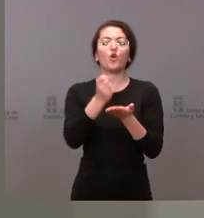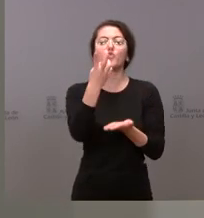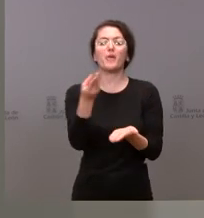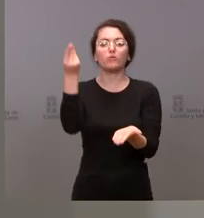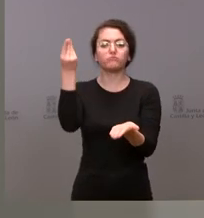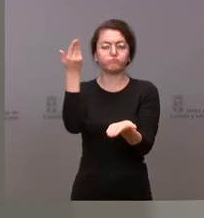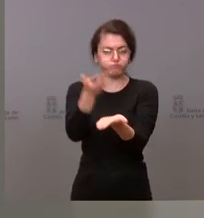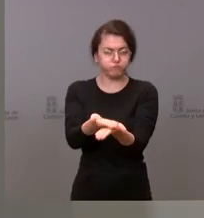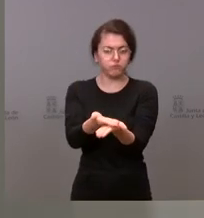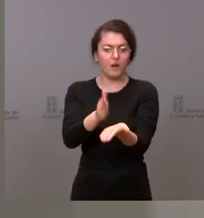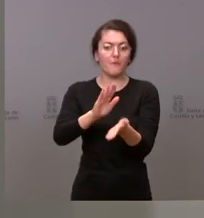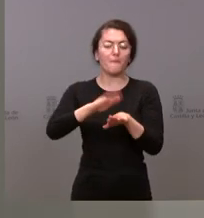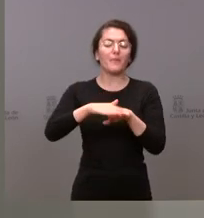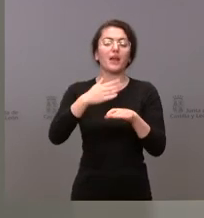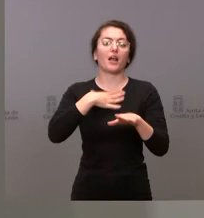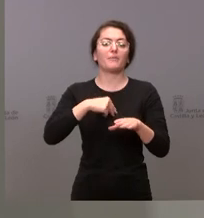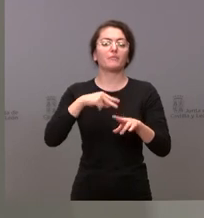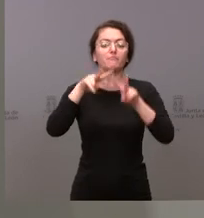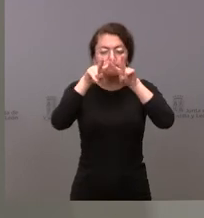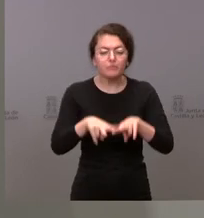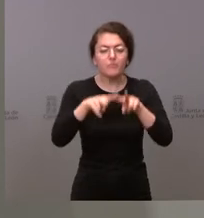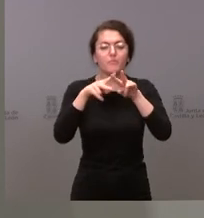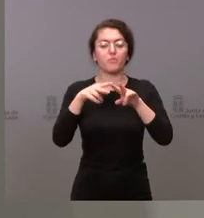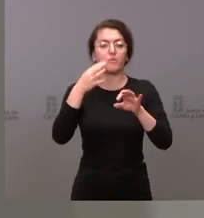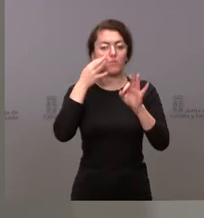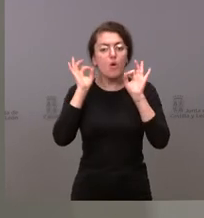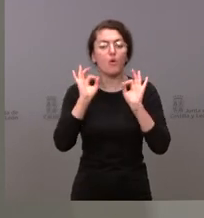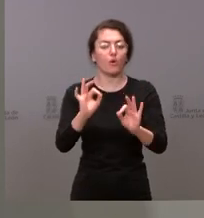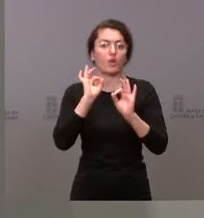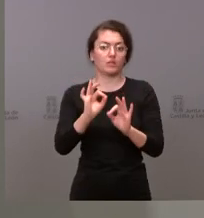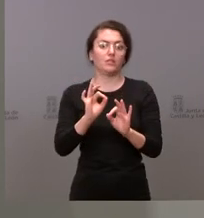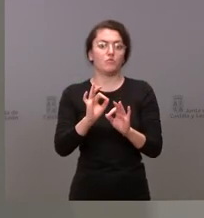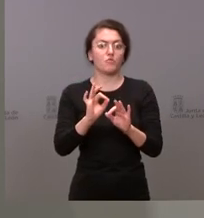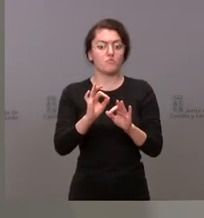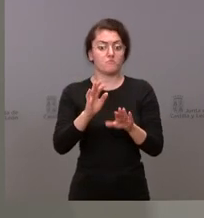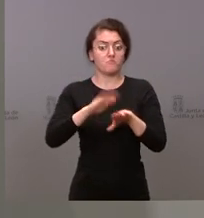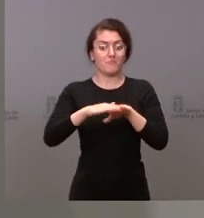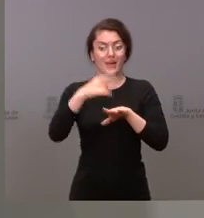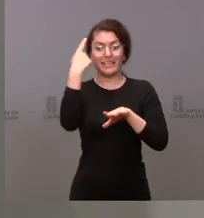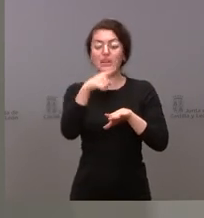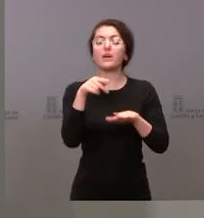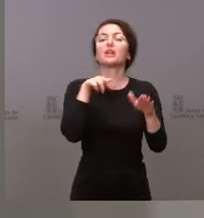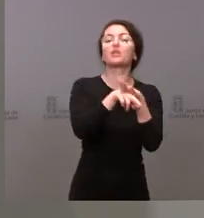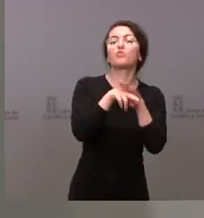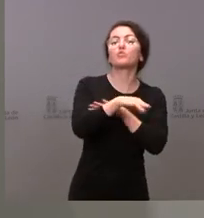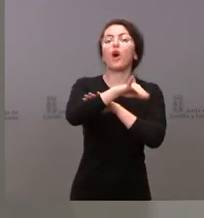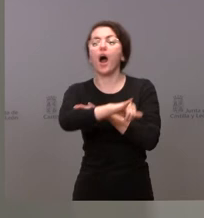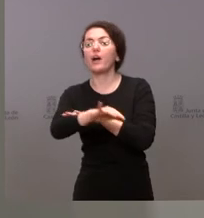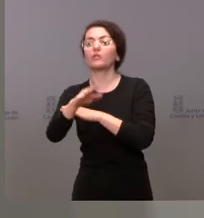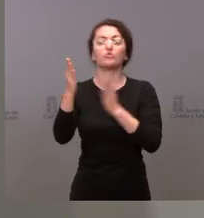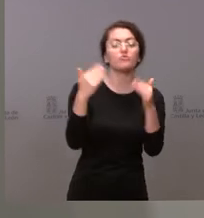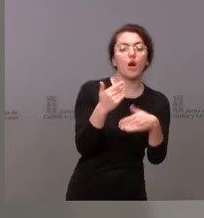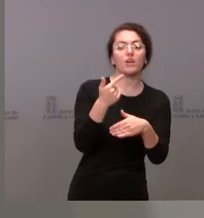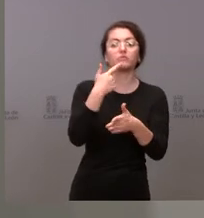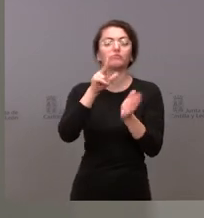mesa para tener un análisis objetivo sosegado oiga pues estos recursos tenemos aquí estos tenemos allí estas demoras